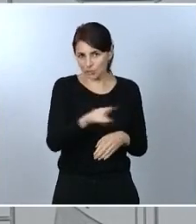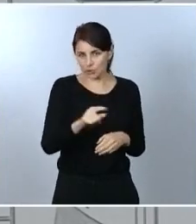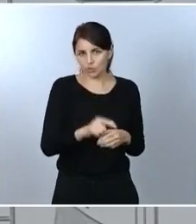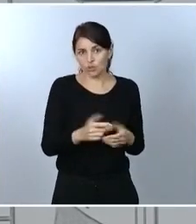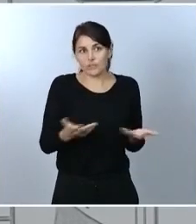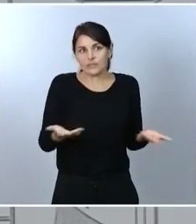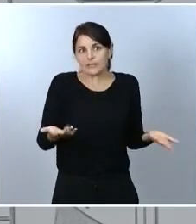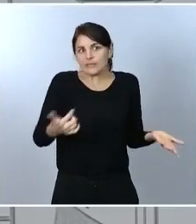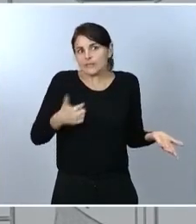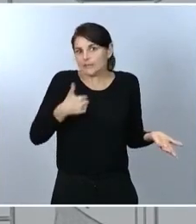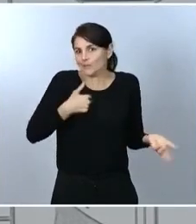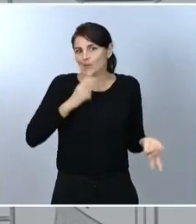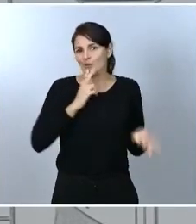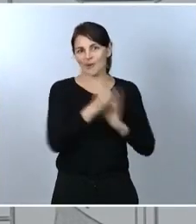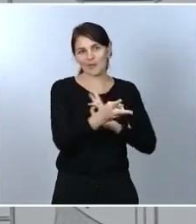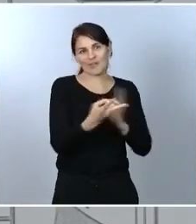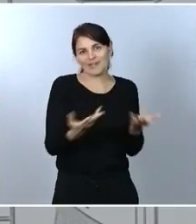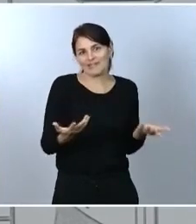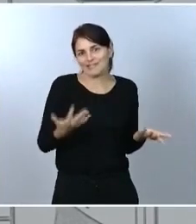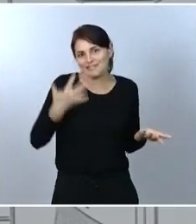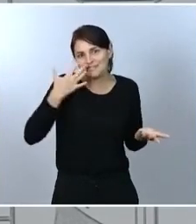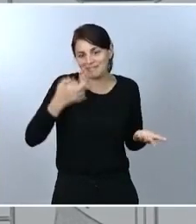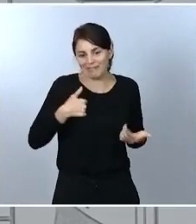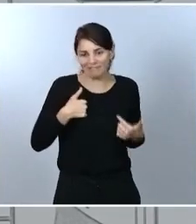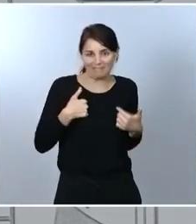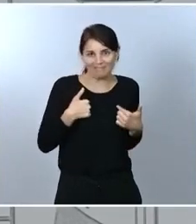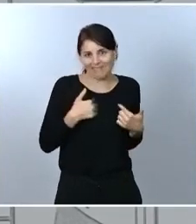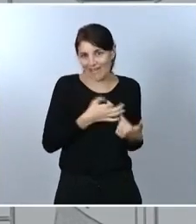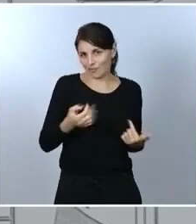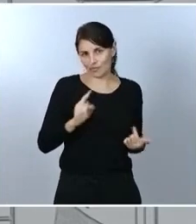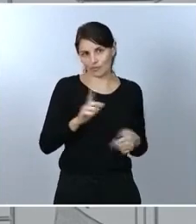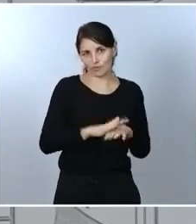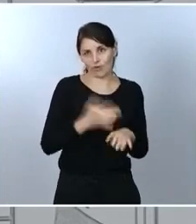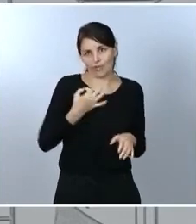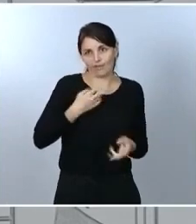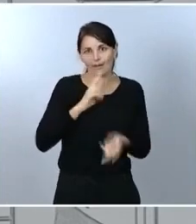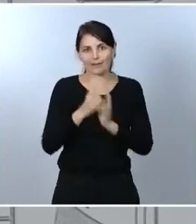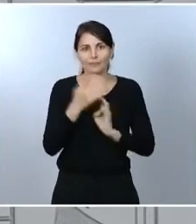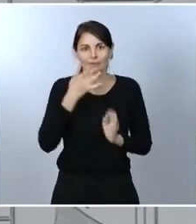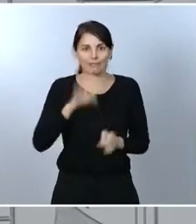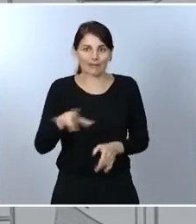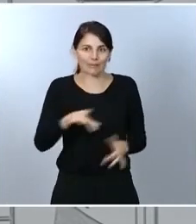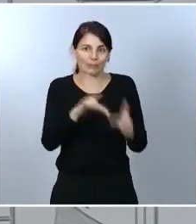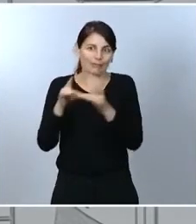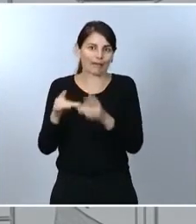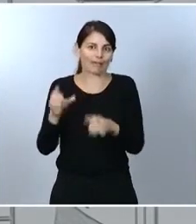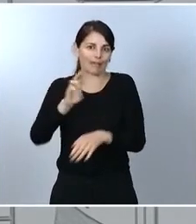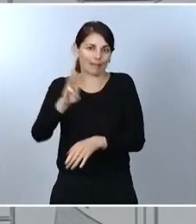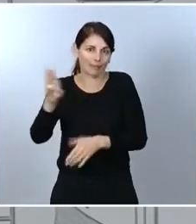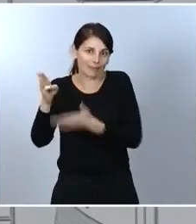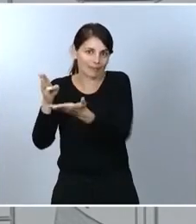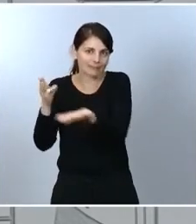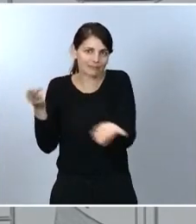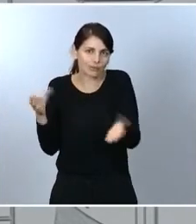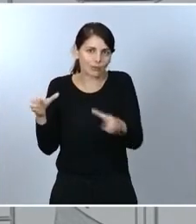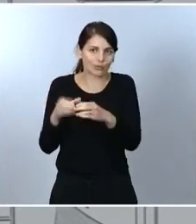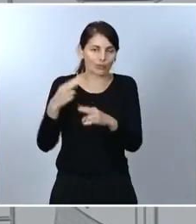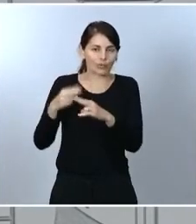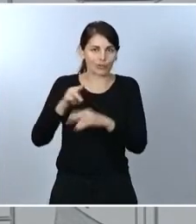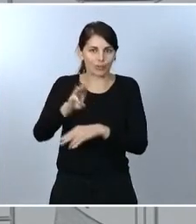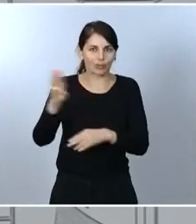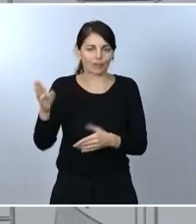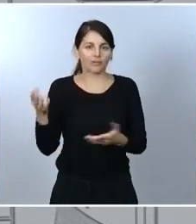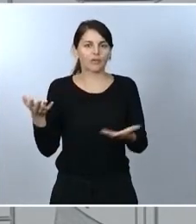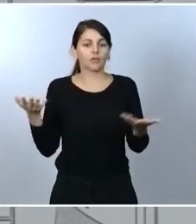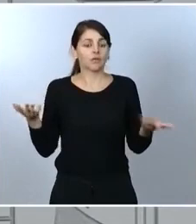tiene que responder a esta pregunta. Tendrá que ser, en este caso, el Partido Popular. por tanto, hemos tenido una conversación cordial.